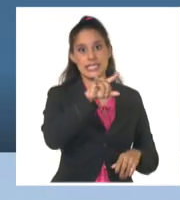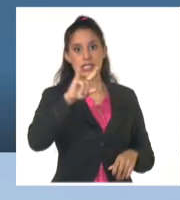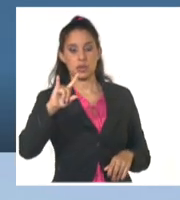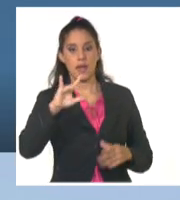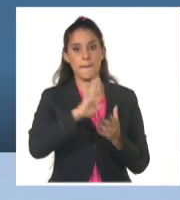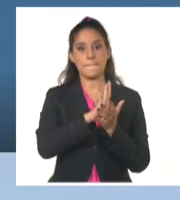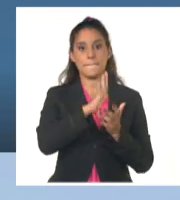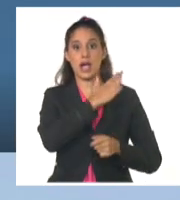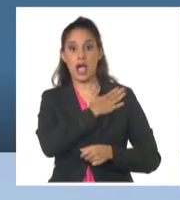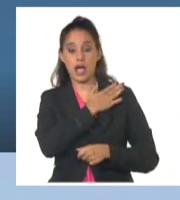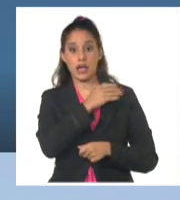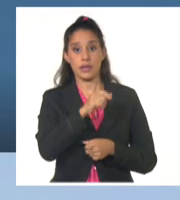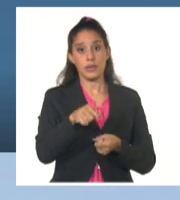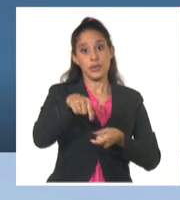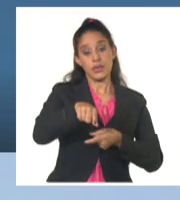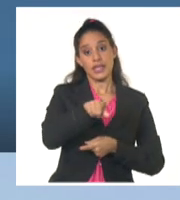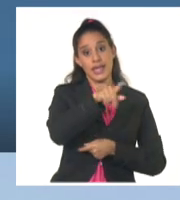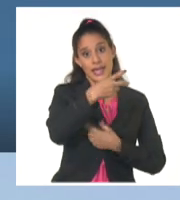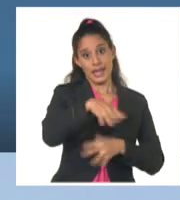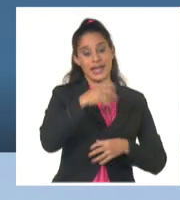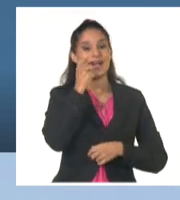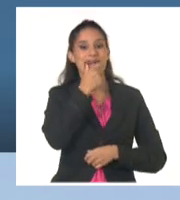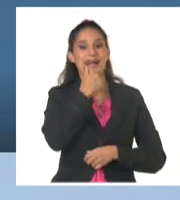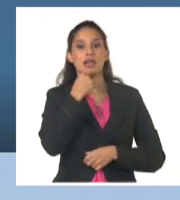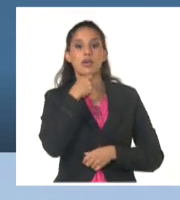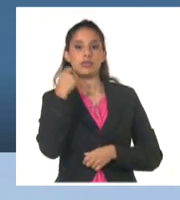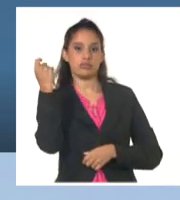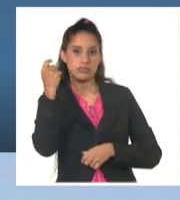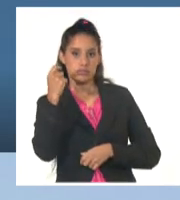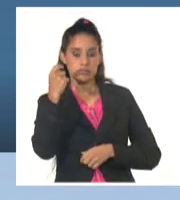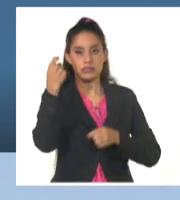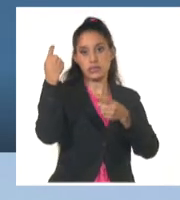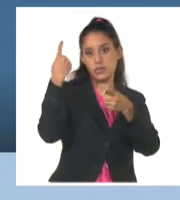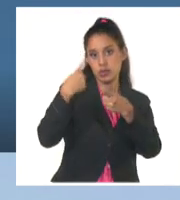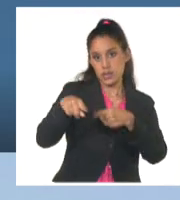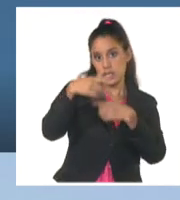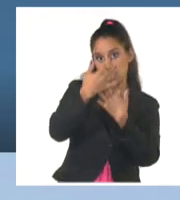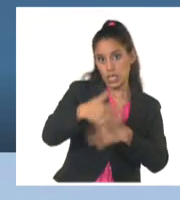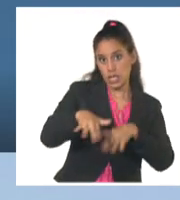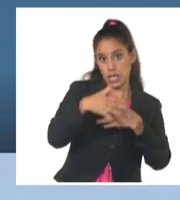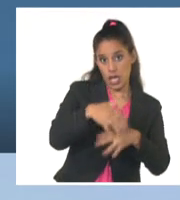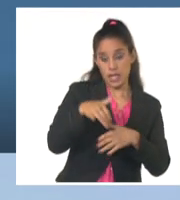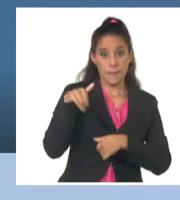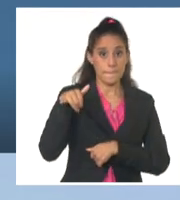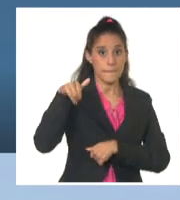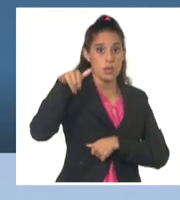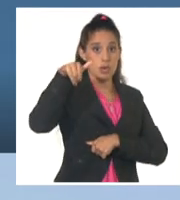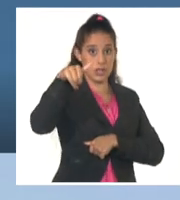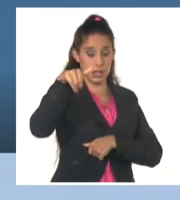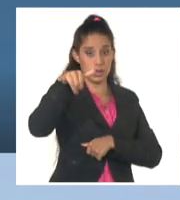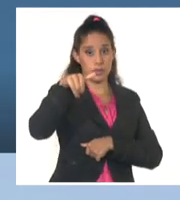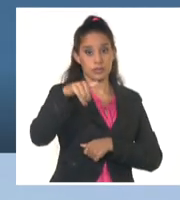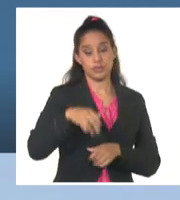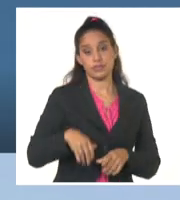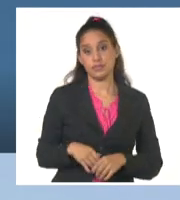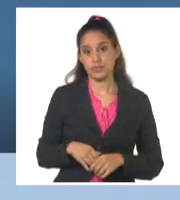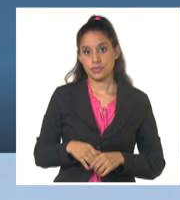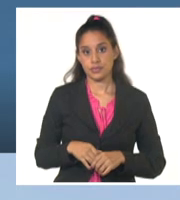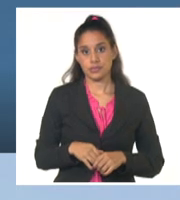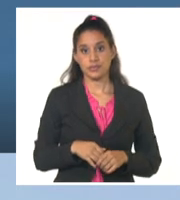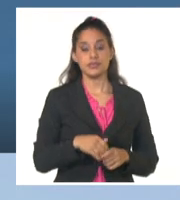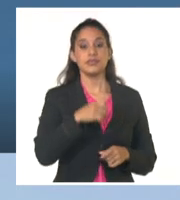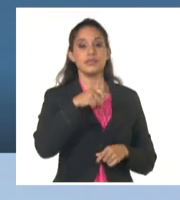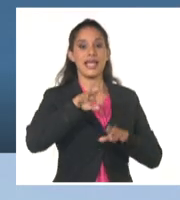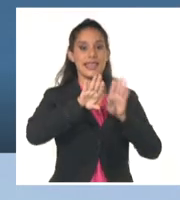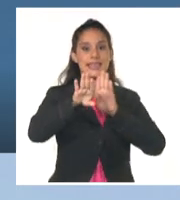Carlos Manuel de Céspedes hasta Allestarán, calles Brusón y Lugareño desde Bolleros hasta Montoro, Carlos III desde